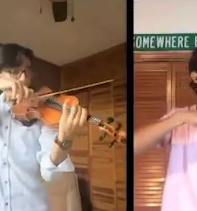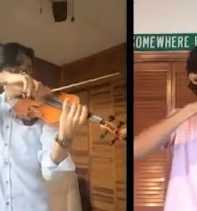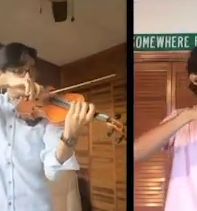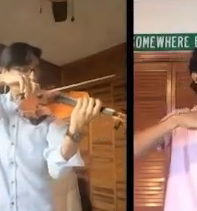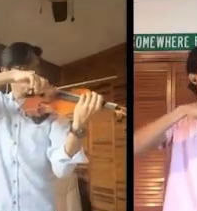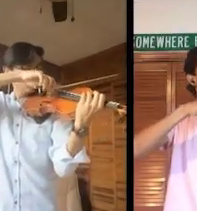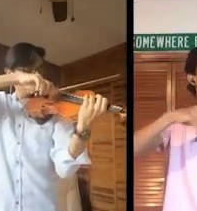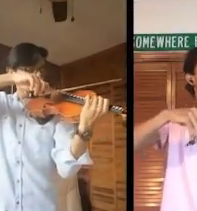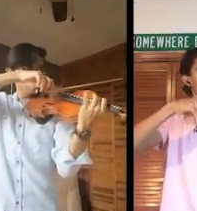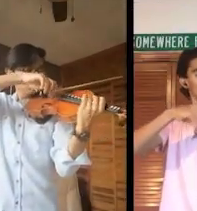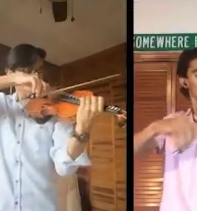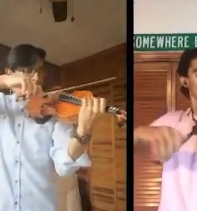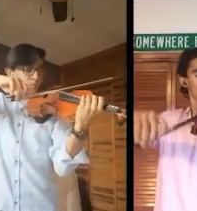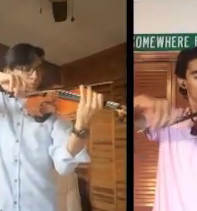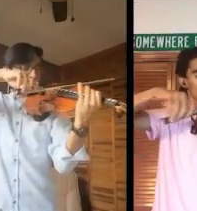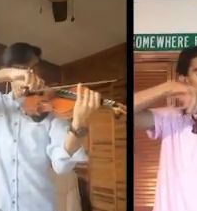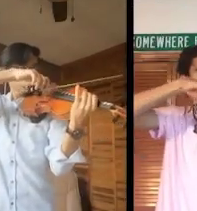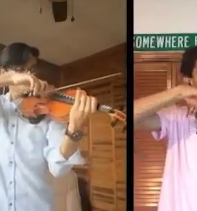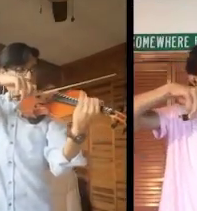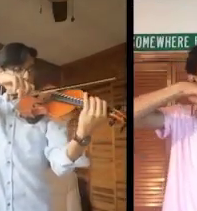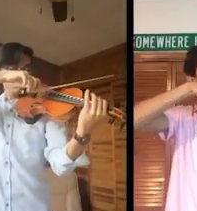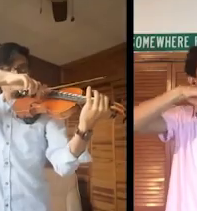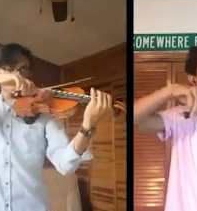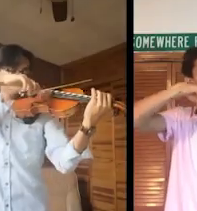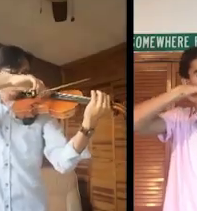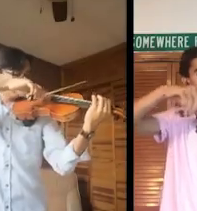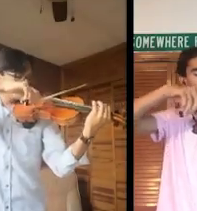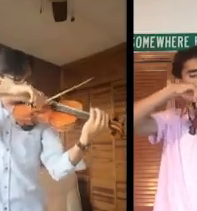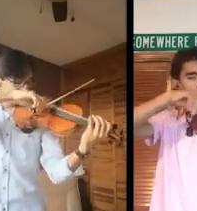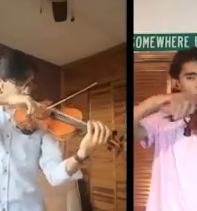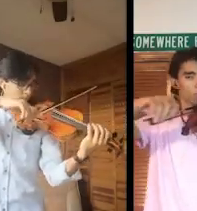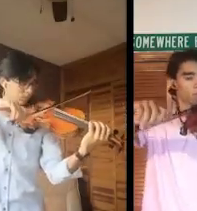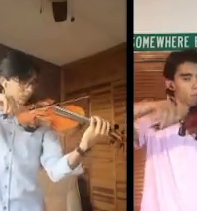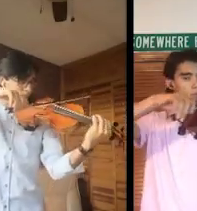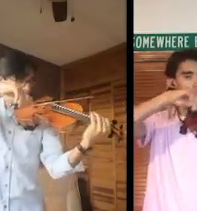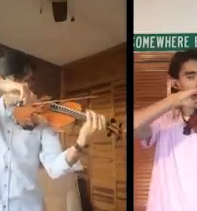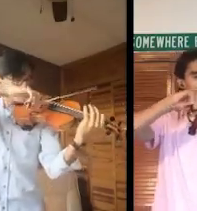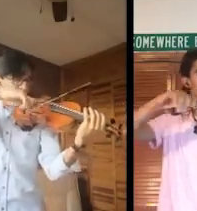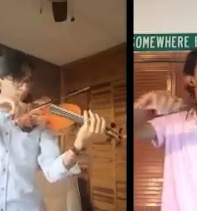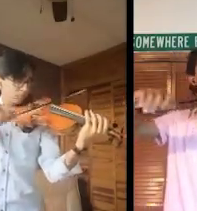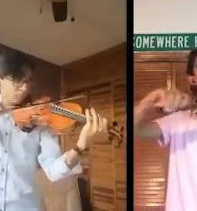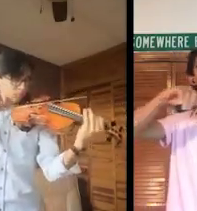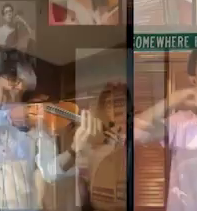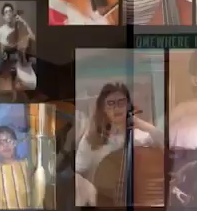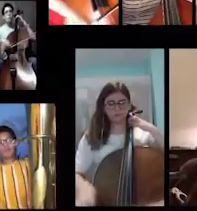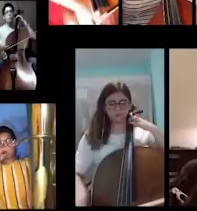en.sep.mx.